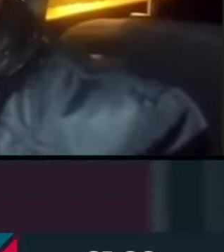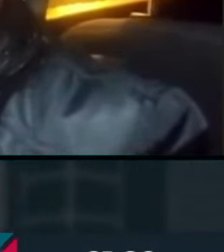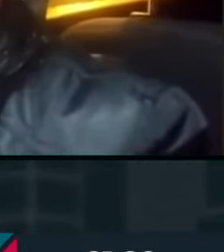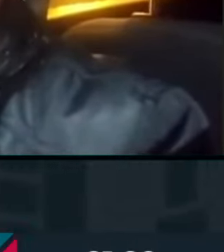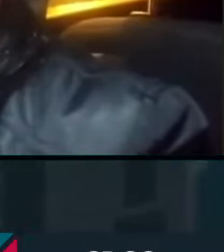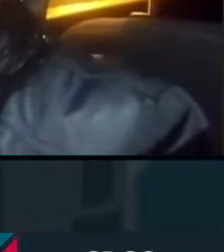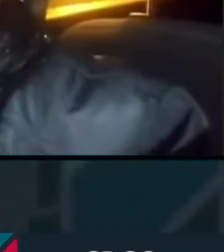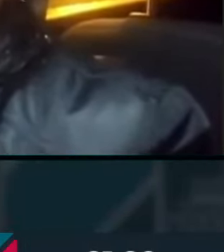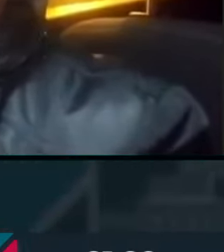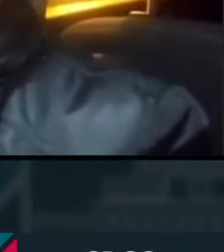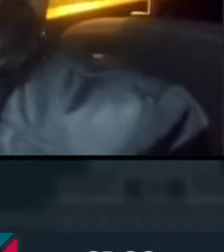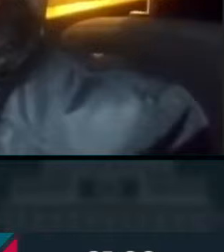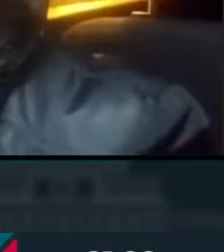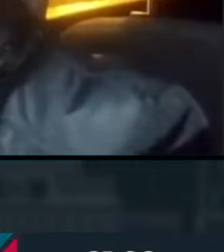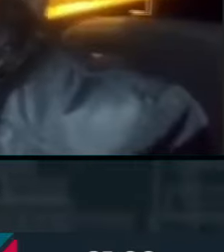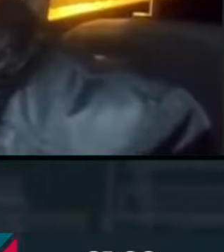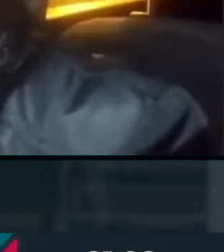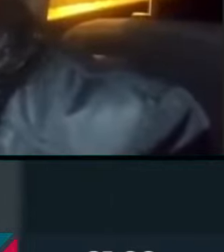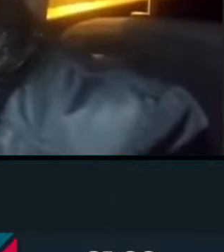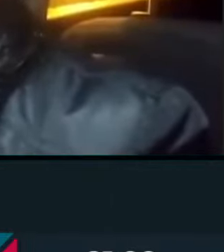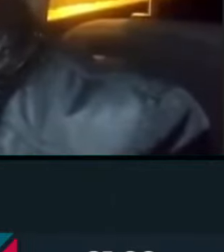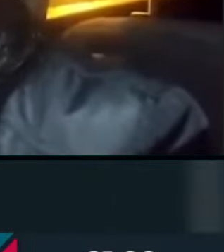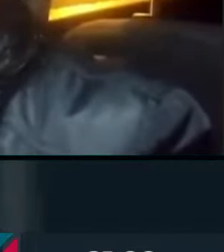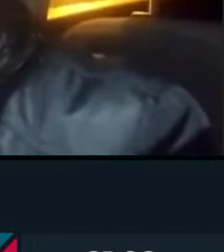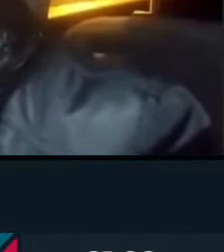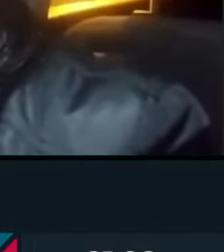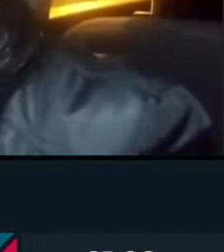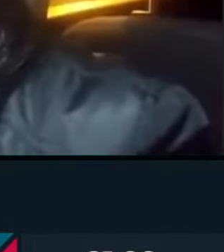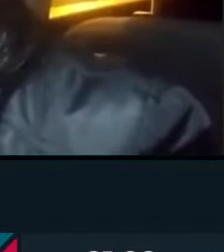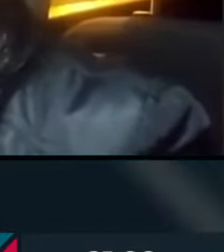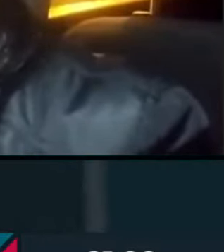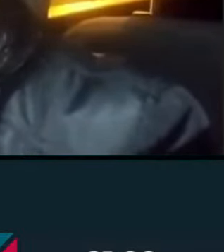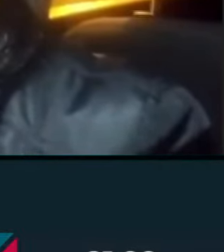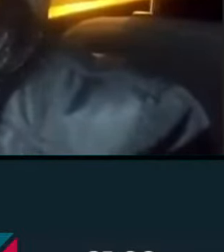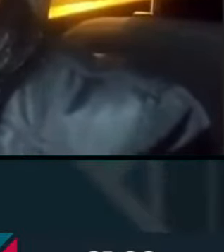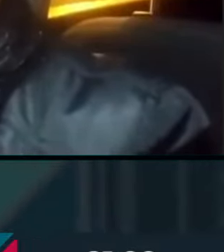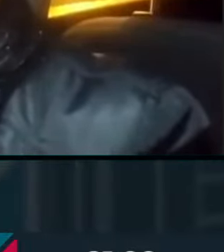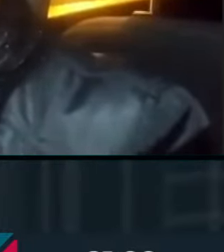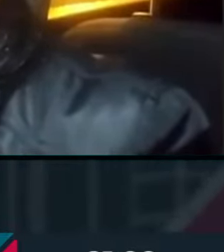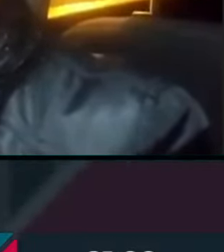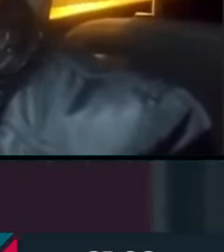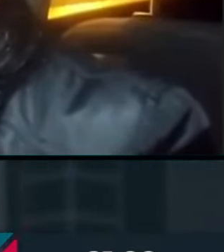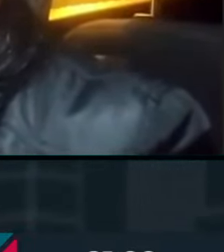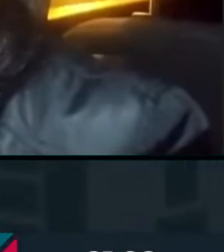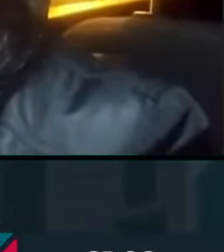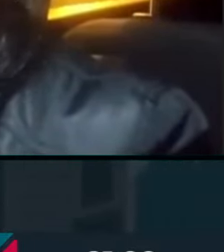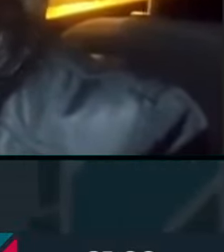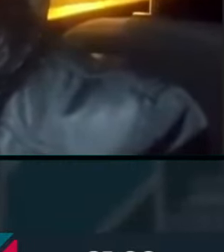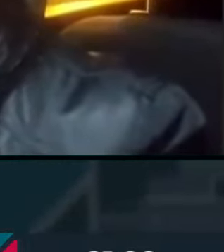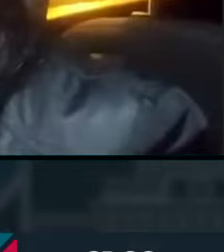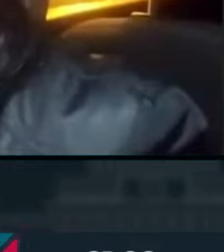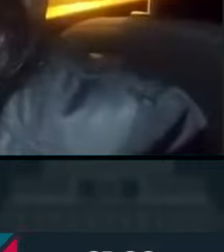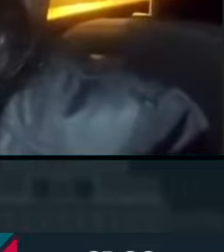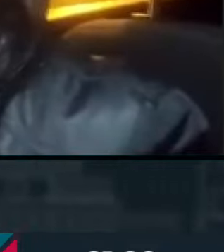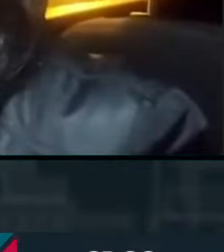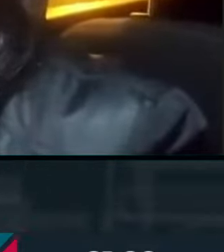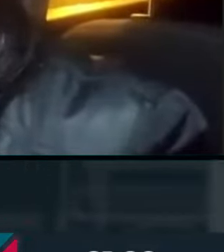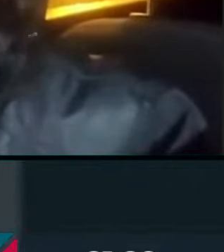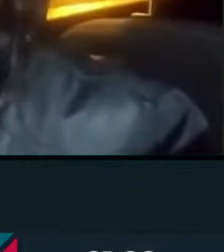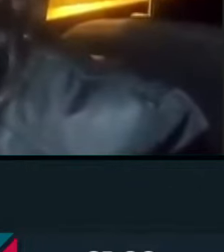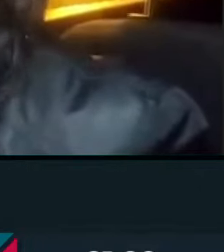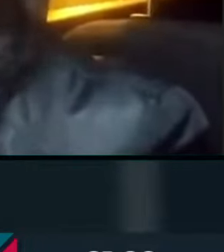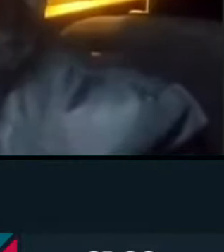me pude haber quedado, pues en mi calidad de víctima, pero decidí también buscar la forma de educar a una sociedad, y implementar una